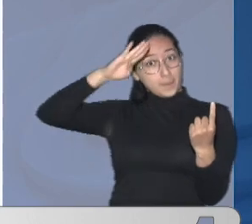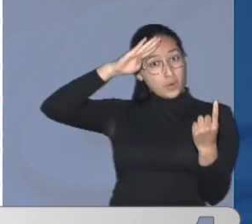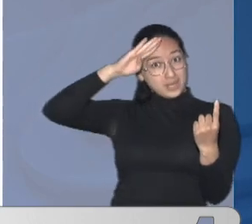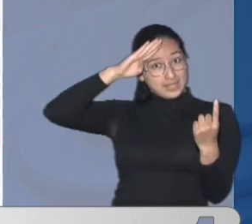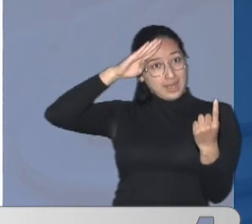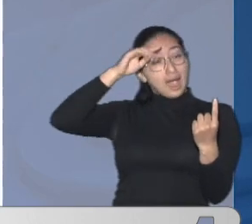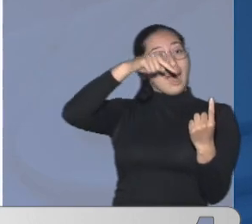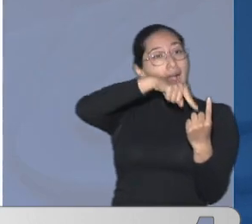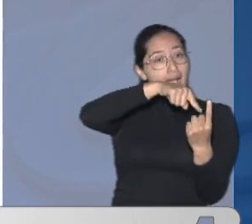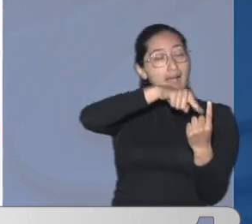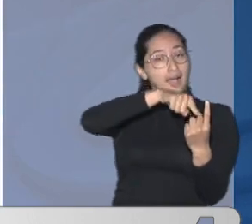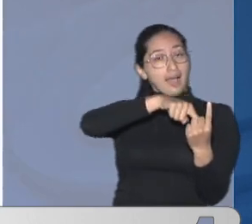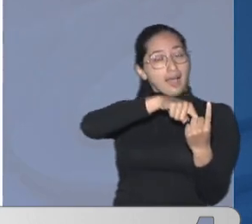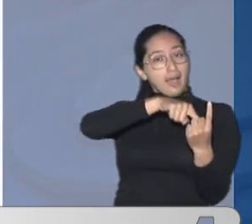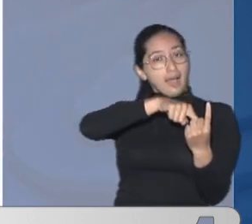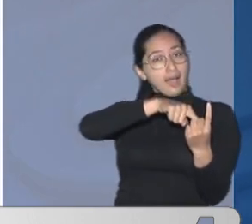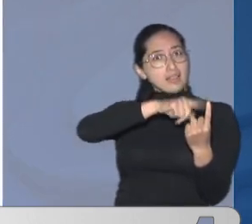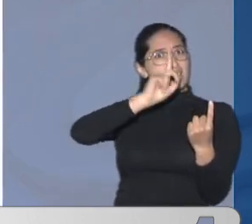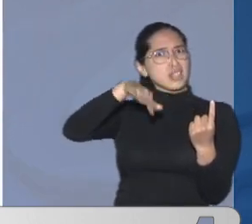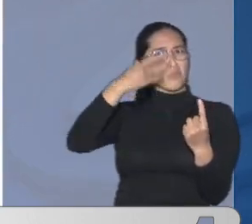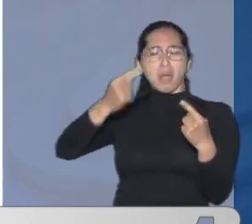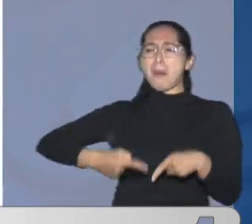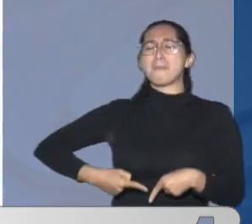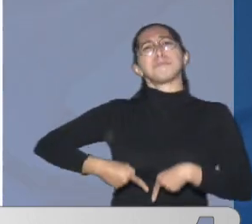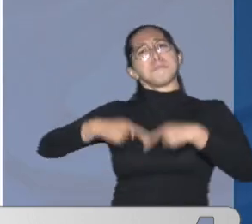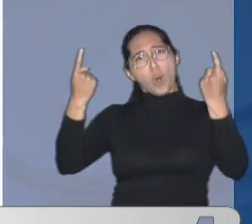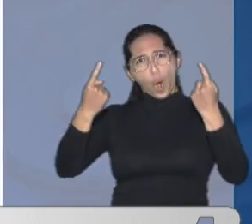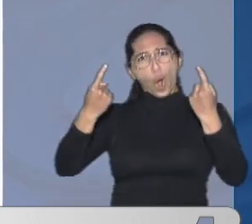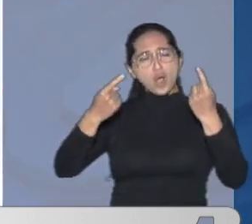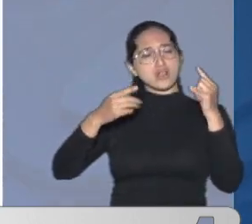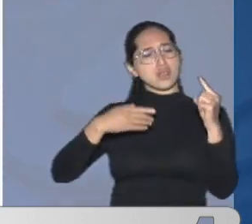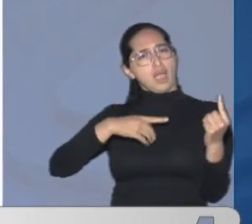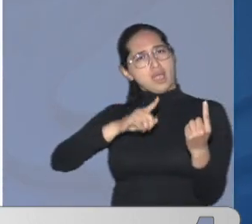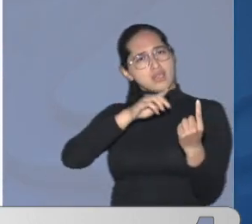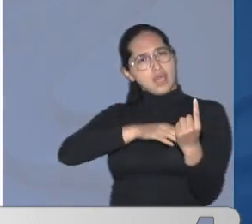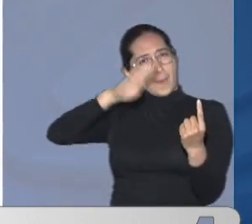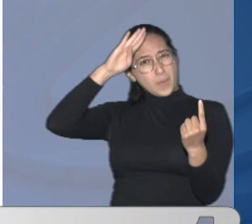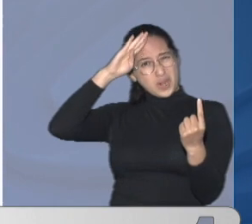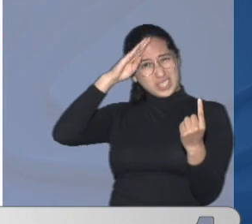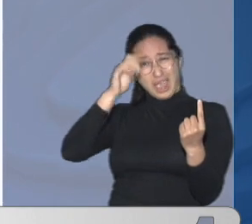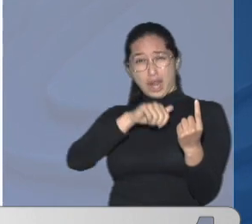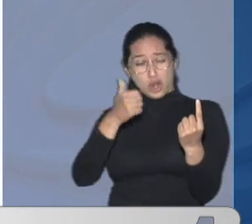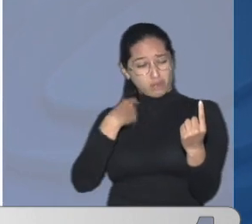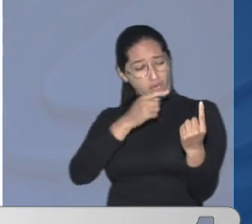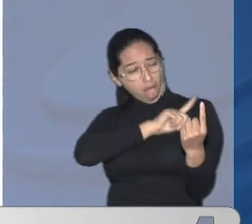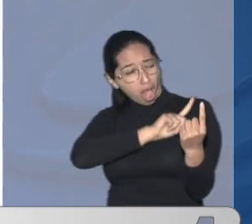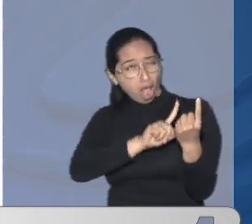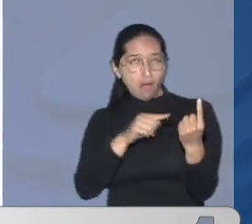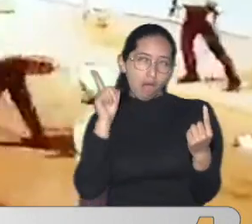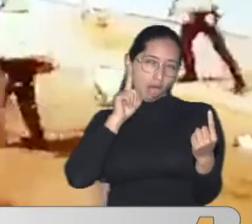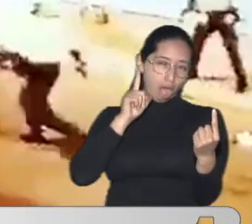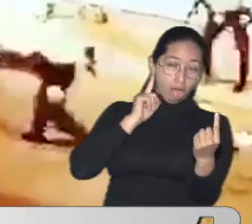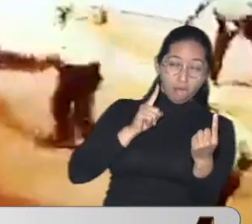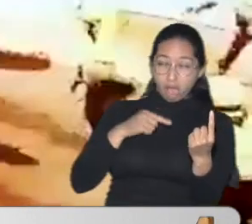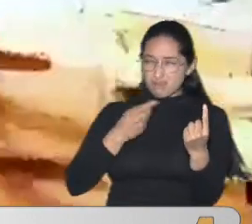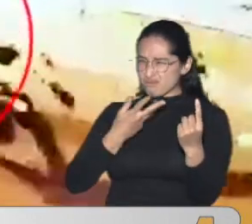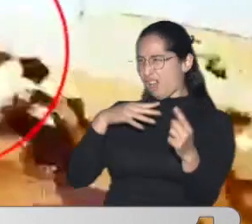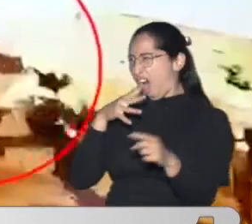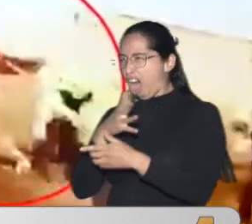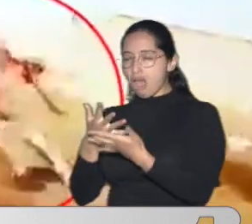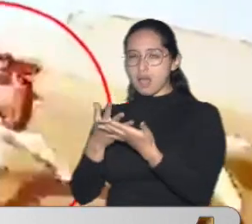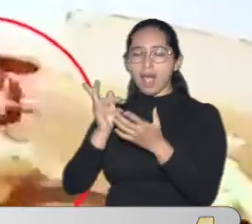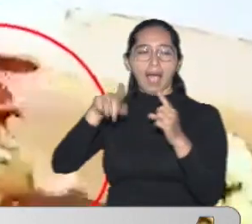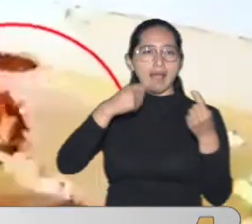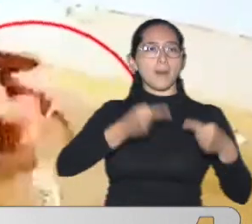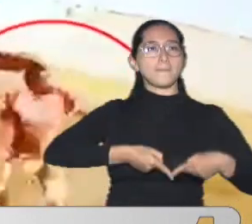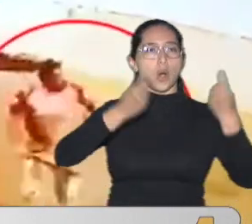agentes De policía De la metropolitana De Bogotá Y esta persona Quien estaba En estado De embriaguez En un momento Coge